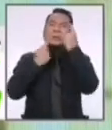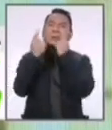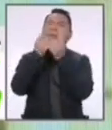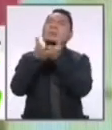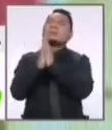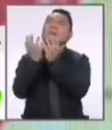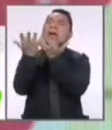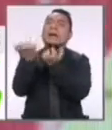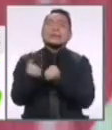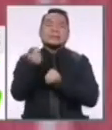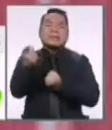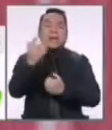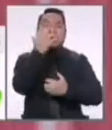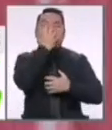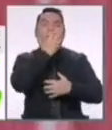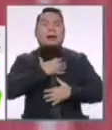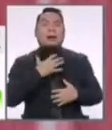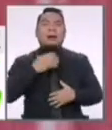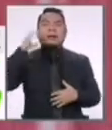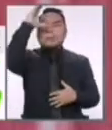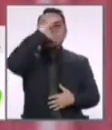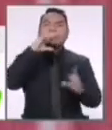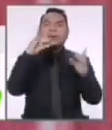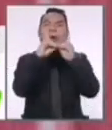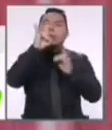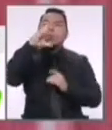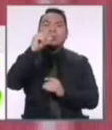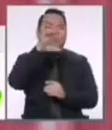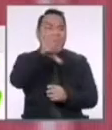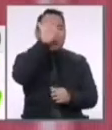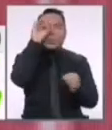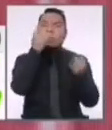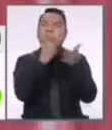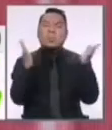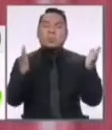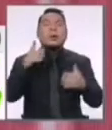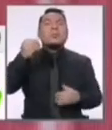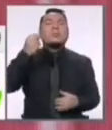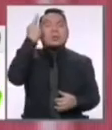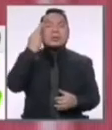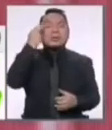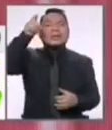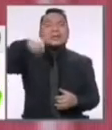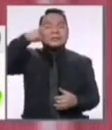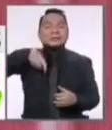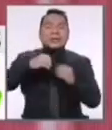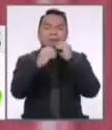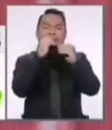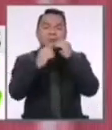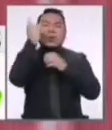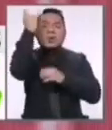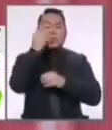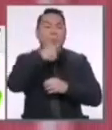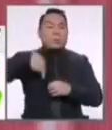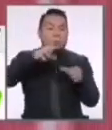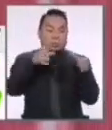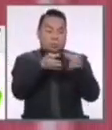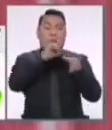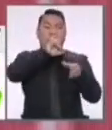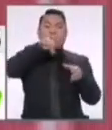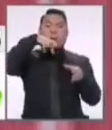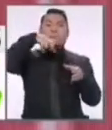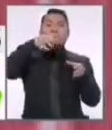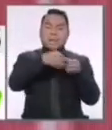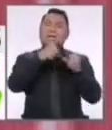oxígeno, buscando una cama UCI que no logre encontrar. Por eso necesitamos medidas de emergencia que Juntos por el Perú sí